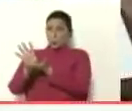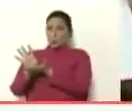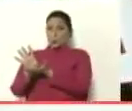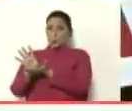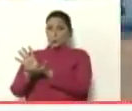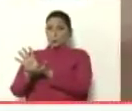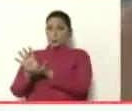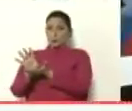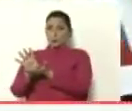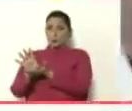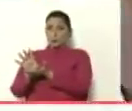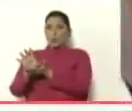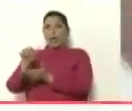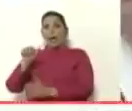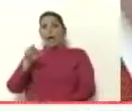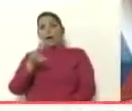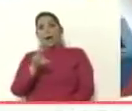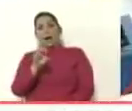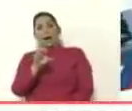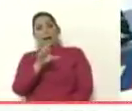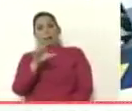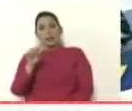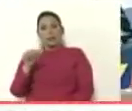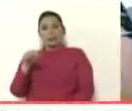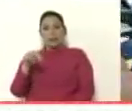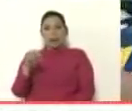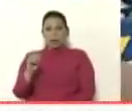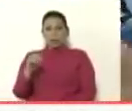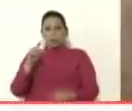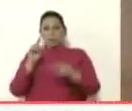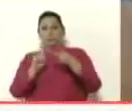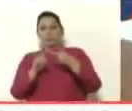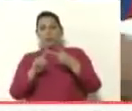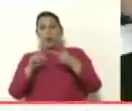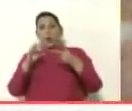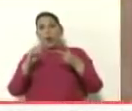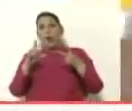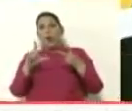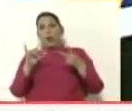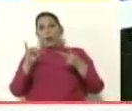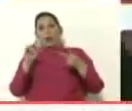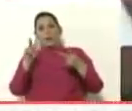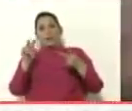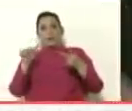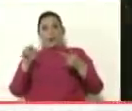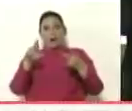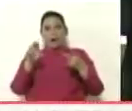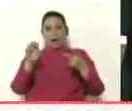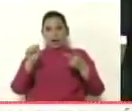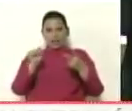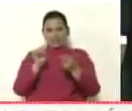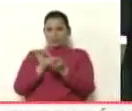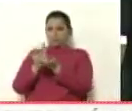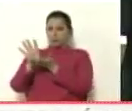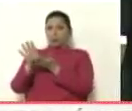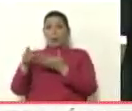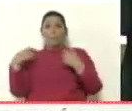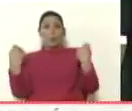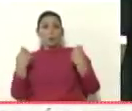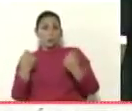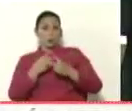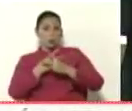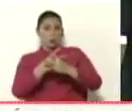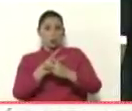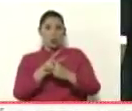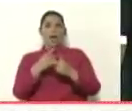a Arellano y expulsan a José Manuel Olivares y encargan a estos dos de ese